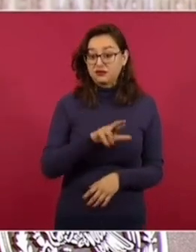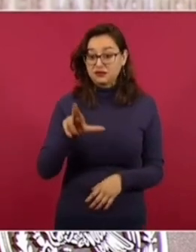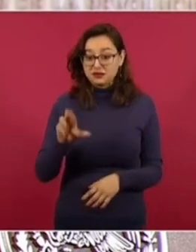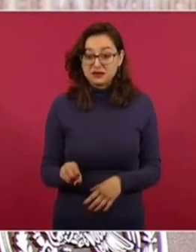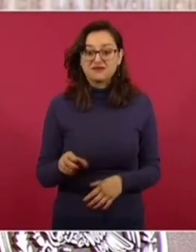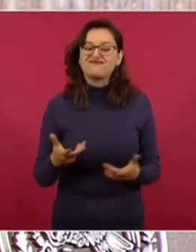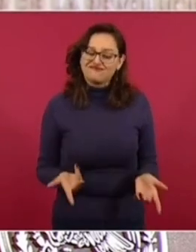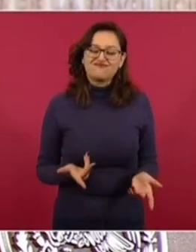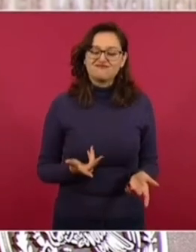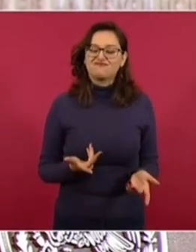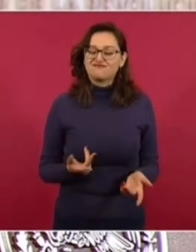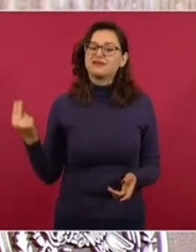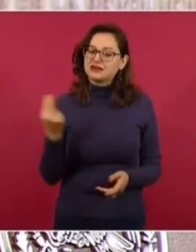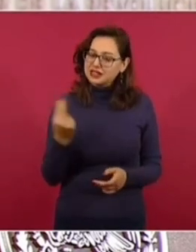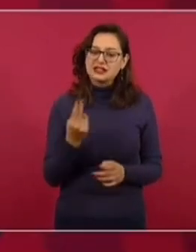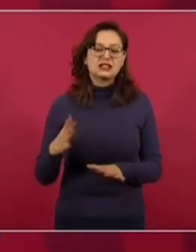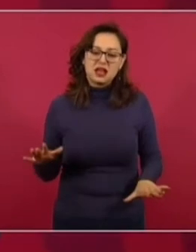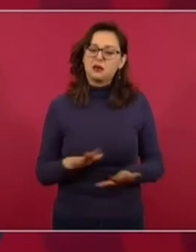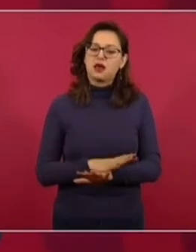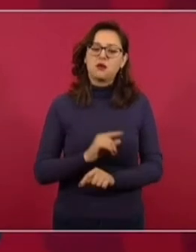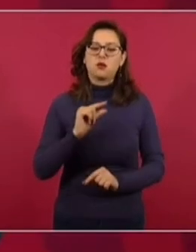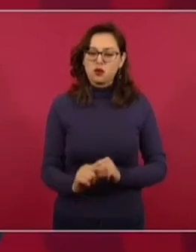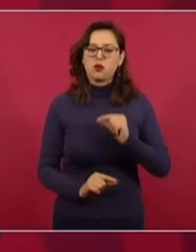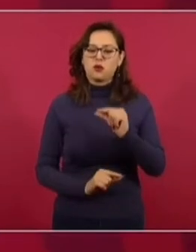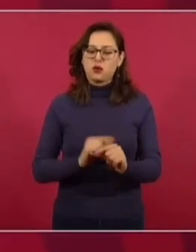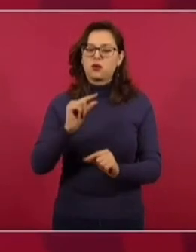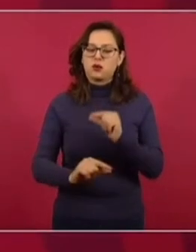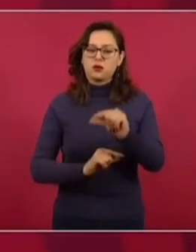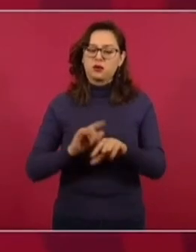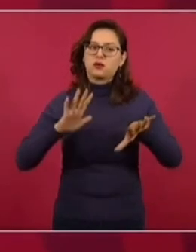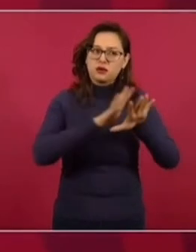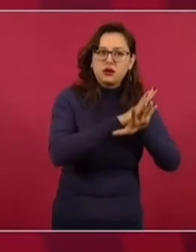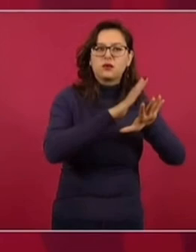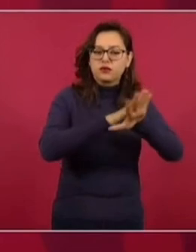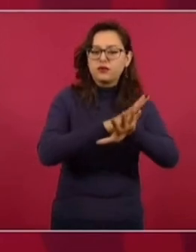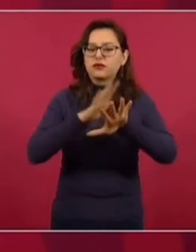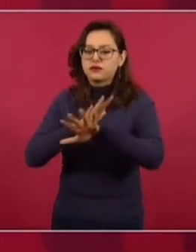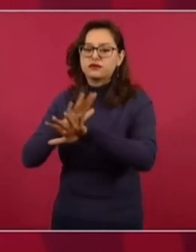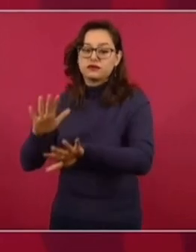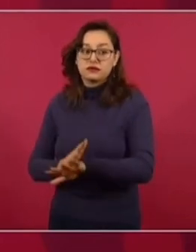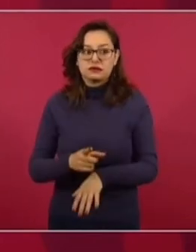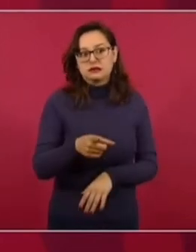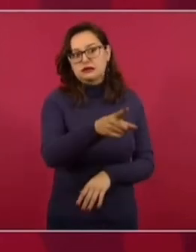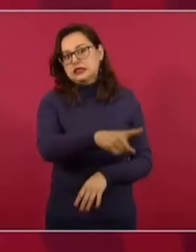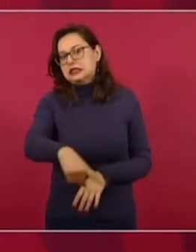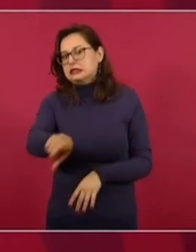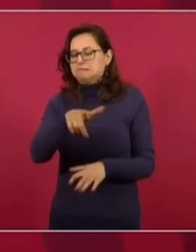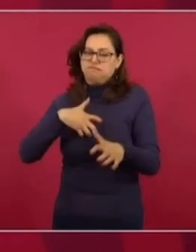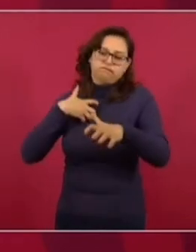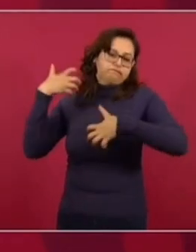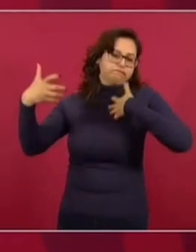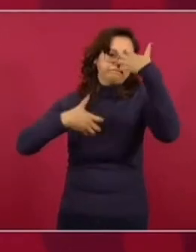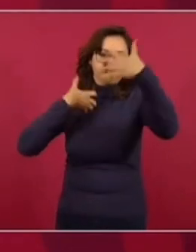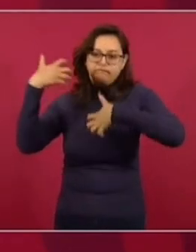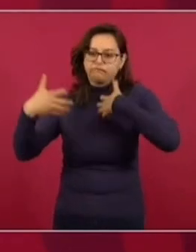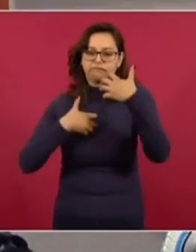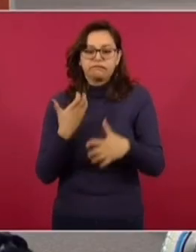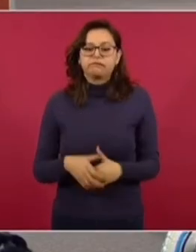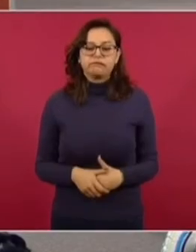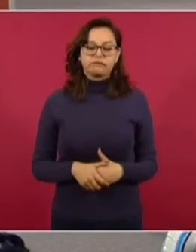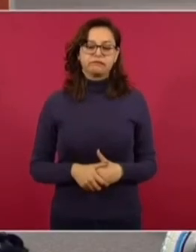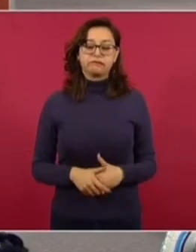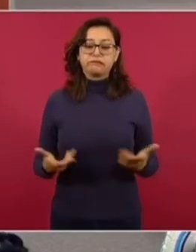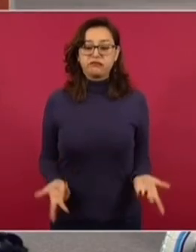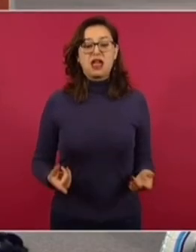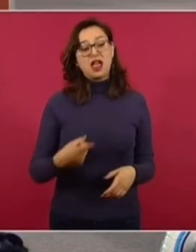estados, pues tiene que ir cambiando, va a tener que ir cambiando poco a poco. Y por eso es la reacción. Por eso se les conoce